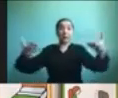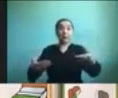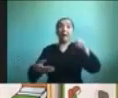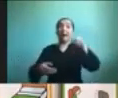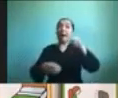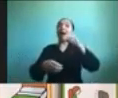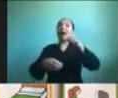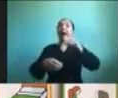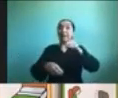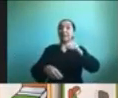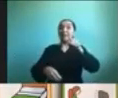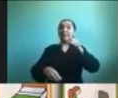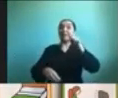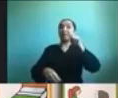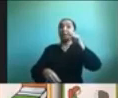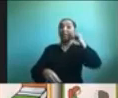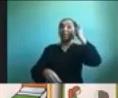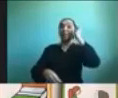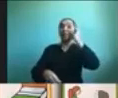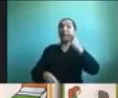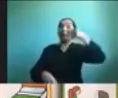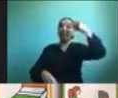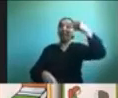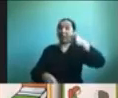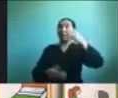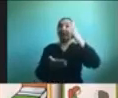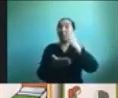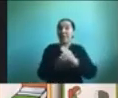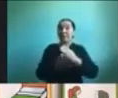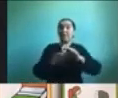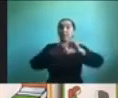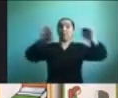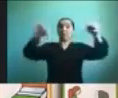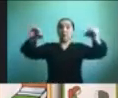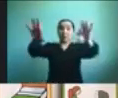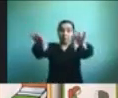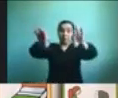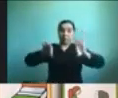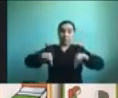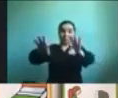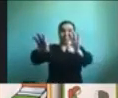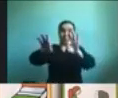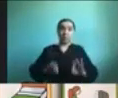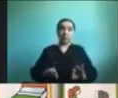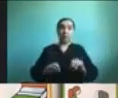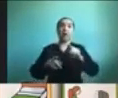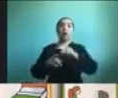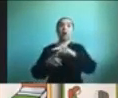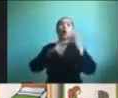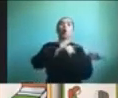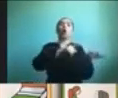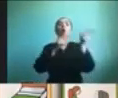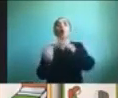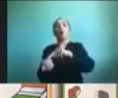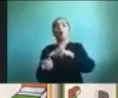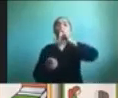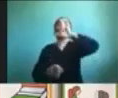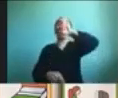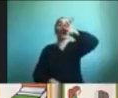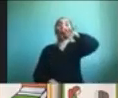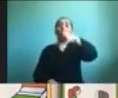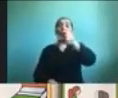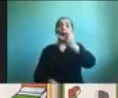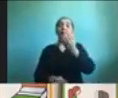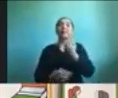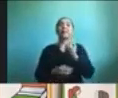la cama y los días jueves tiene que poner la mesa ahí nosotros como padres o incluso también profesores pueden aportar a esto